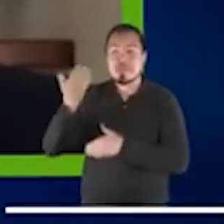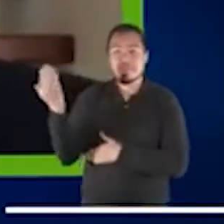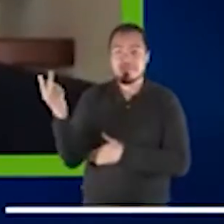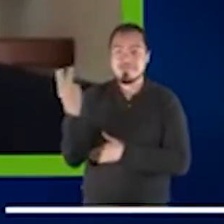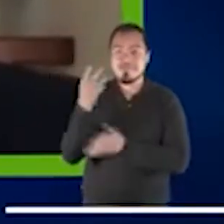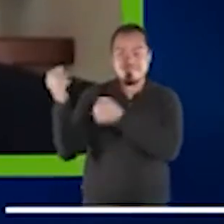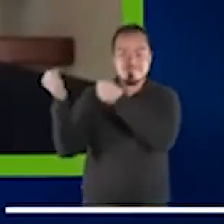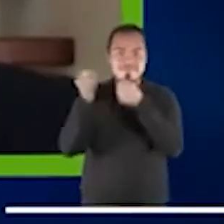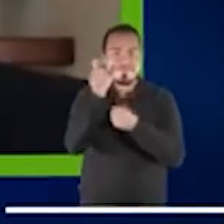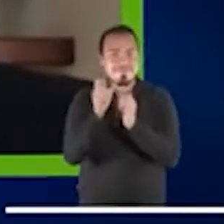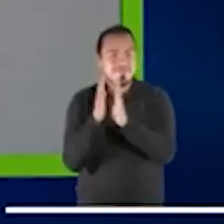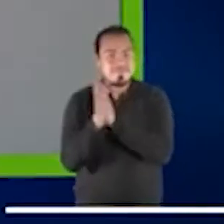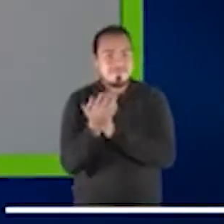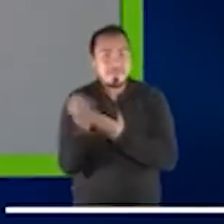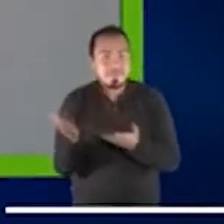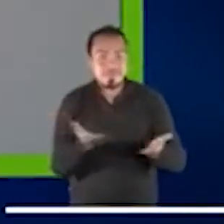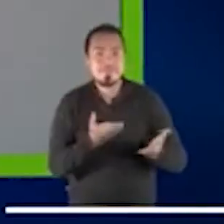Adelante.